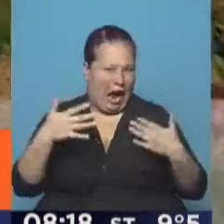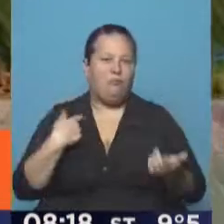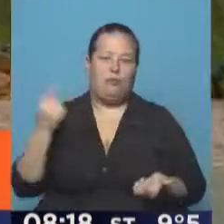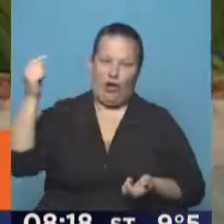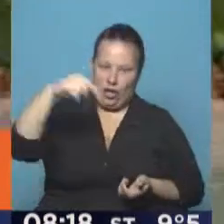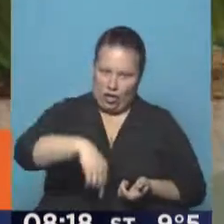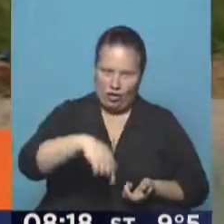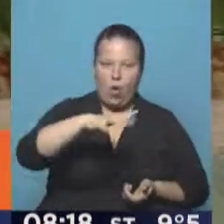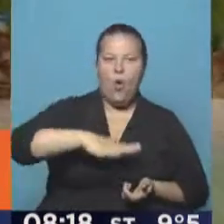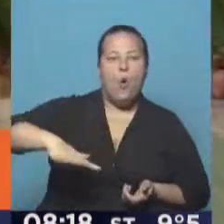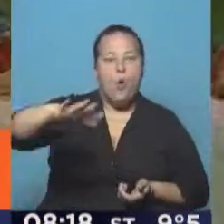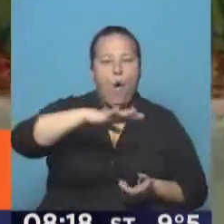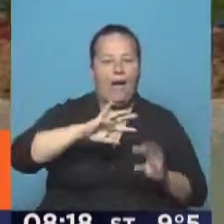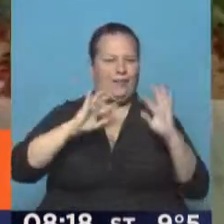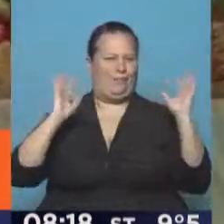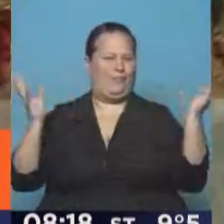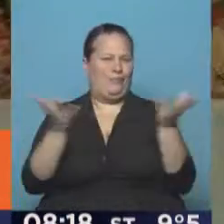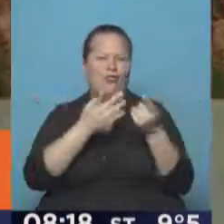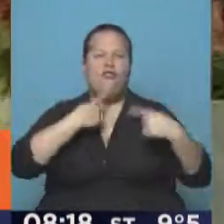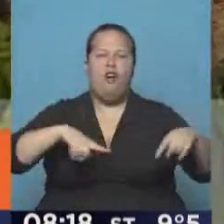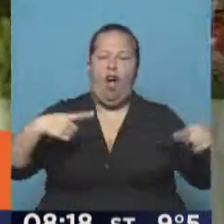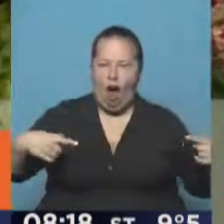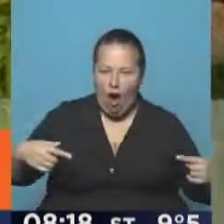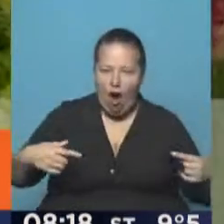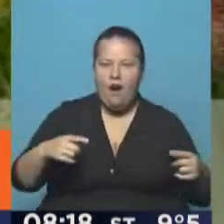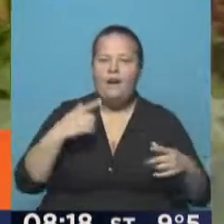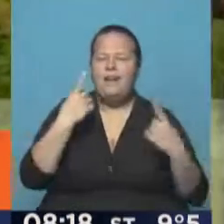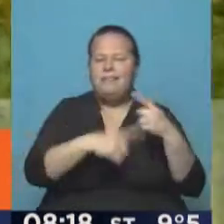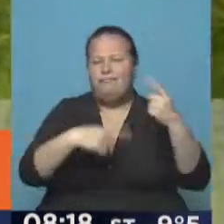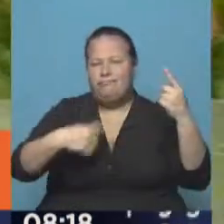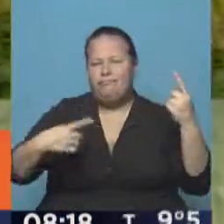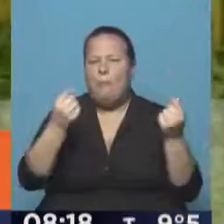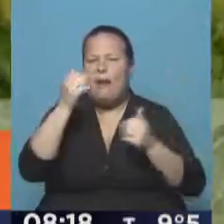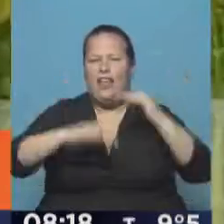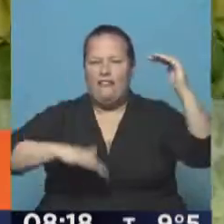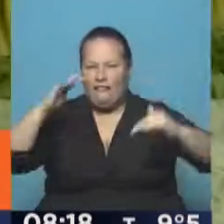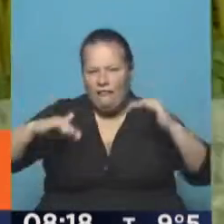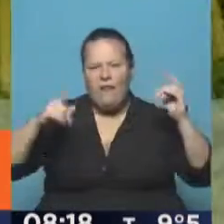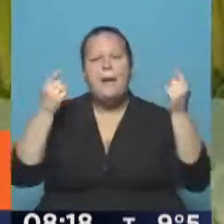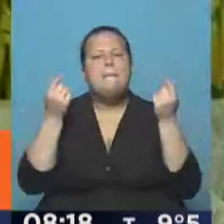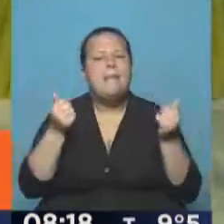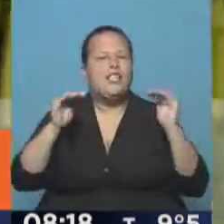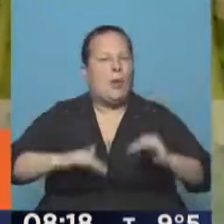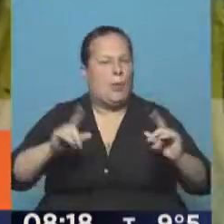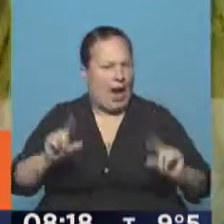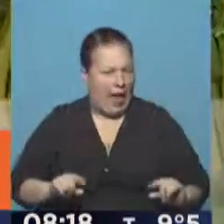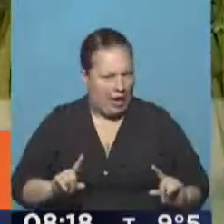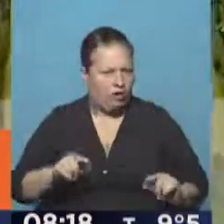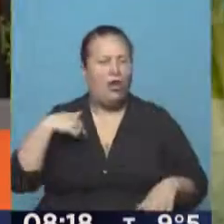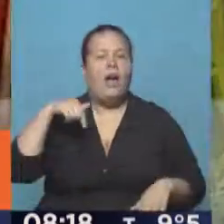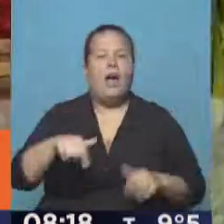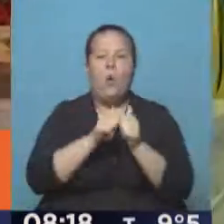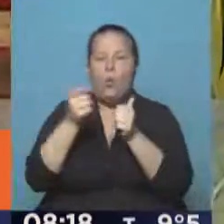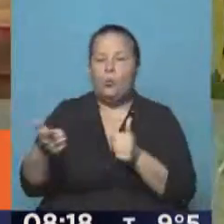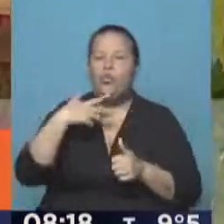acá, en este lugar rodeado de colores y de una infinidad de precios y precios bajos. Nos acompaña